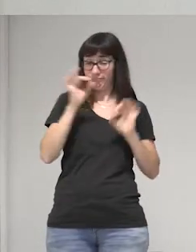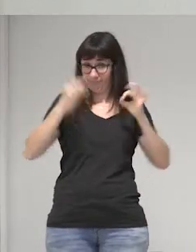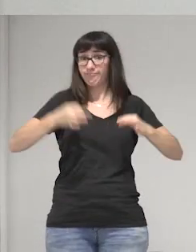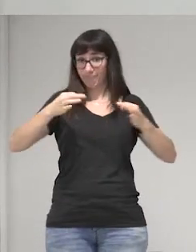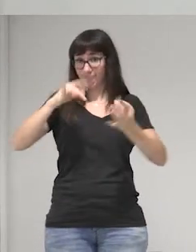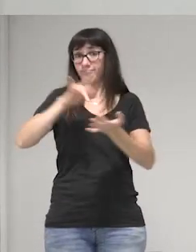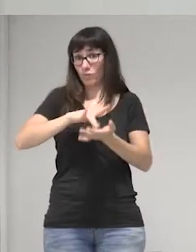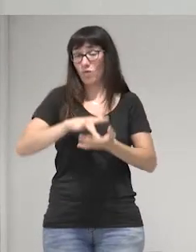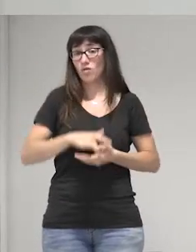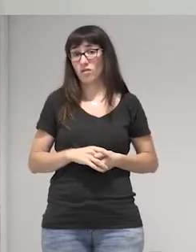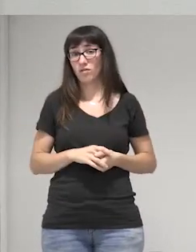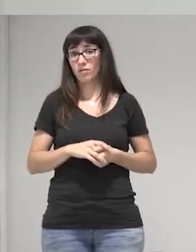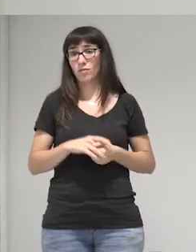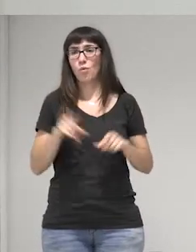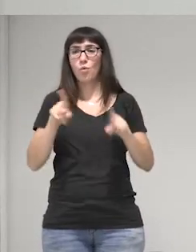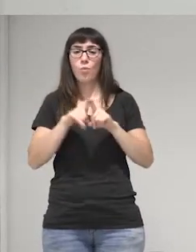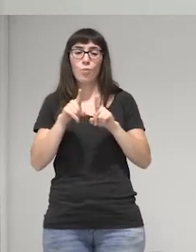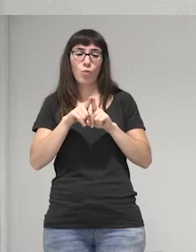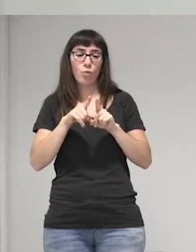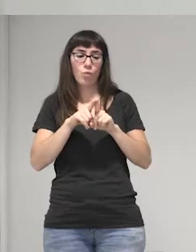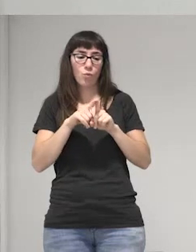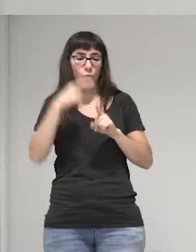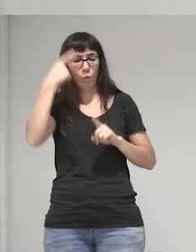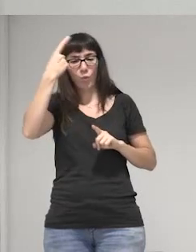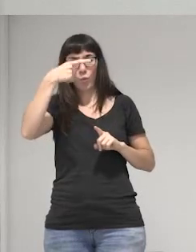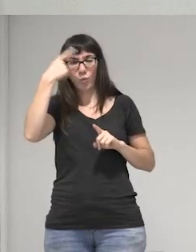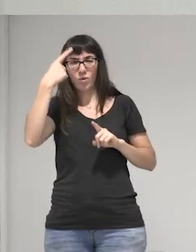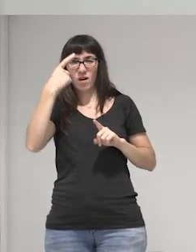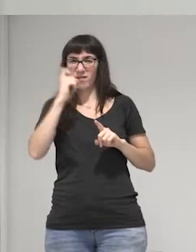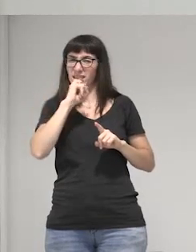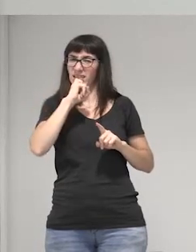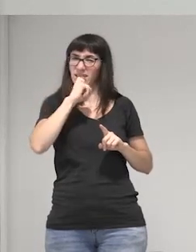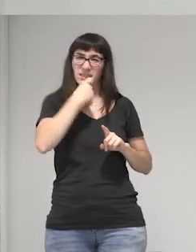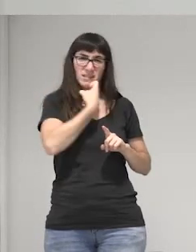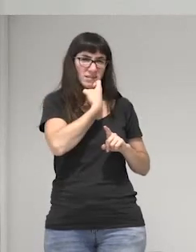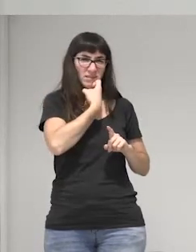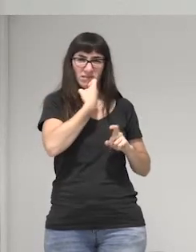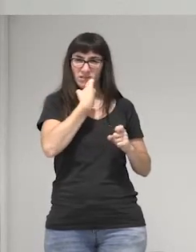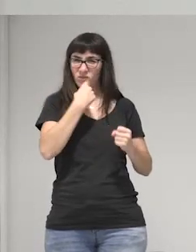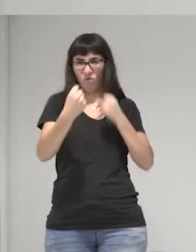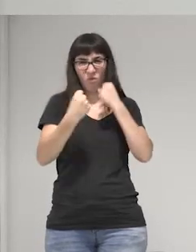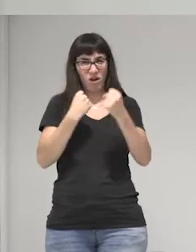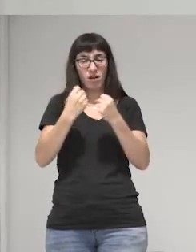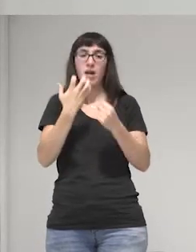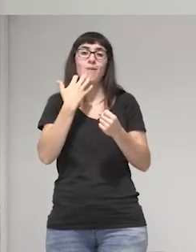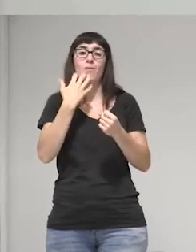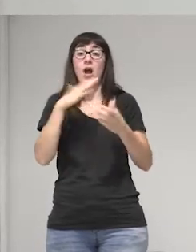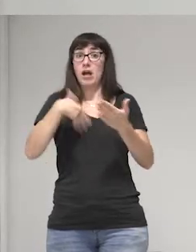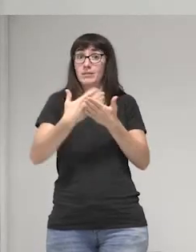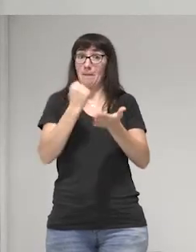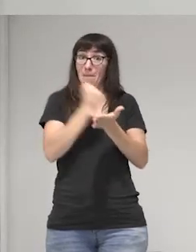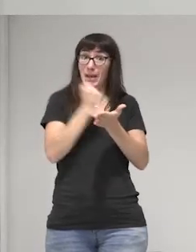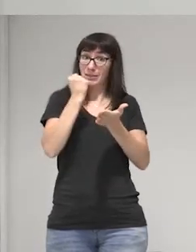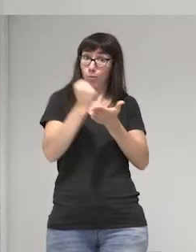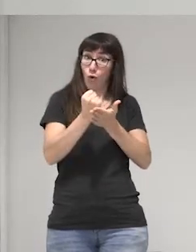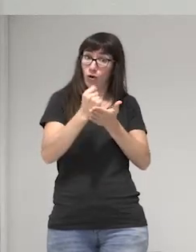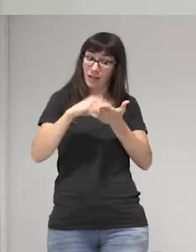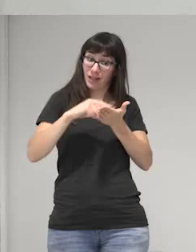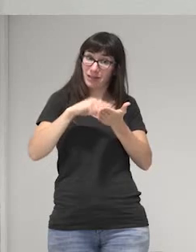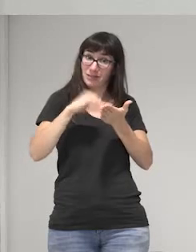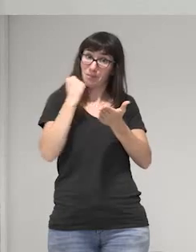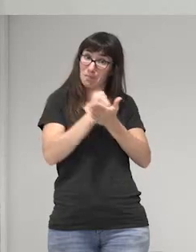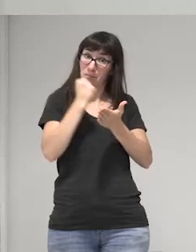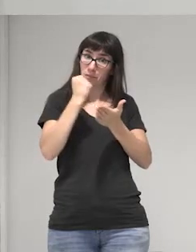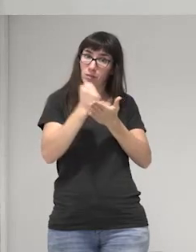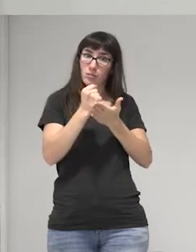hay una cultura tan hostil que por ejemplo en los pasaportes te venden el cupo los primeros